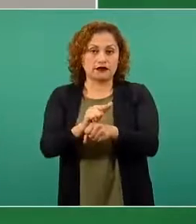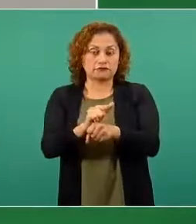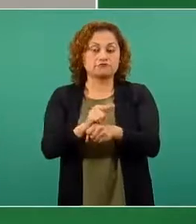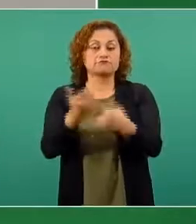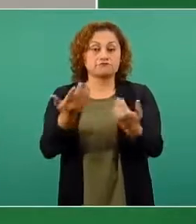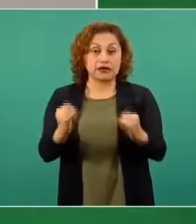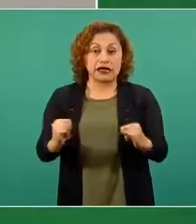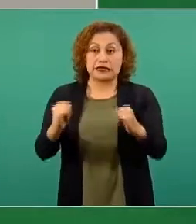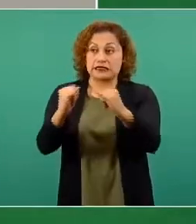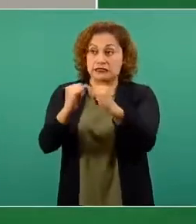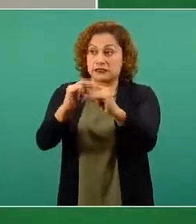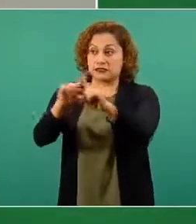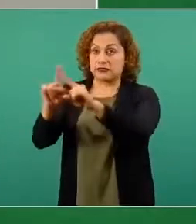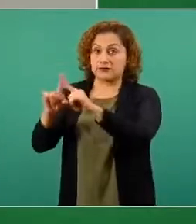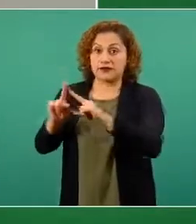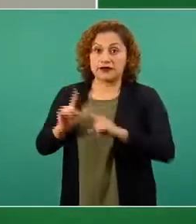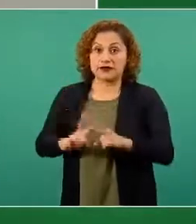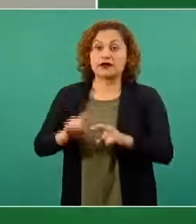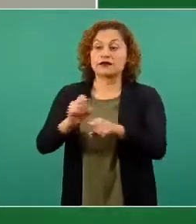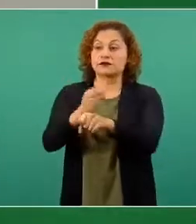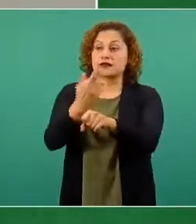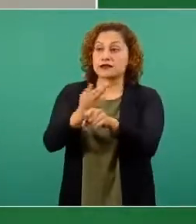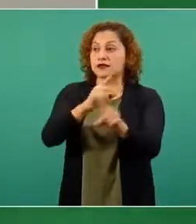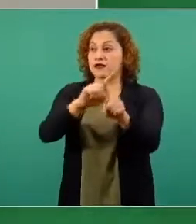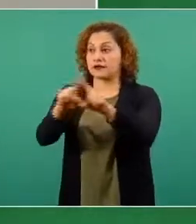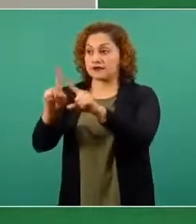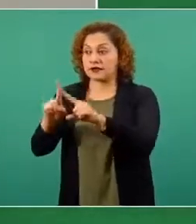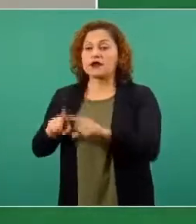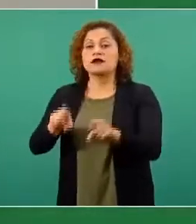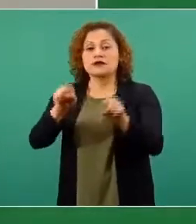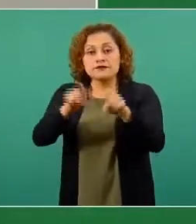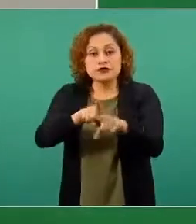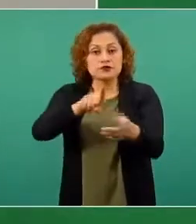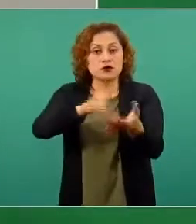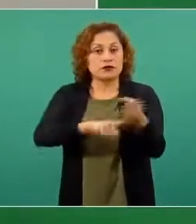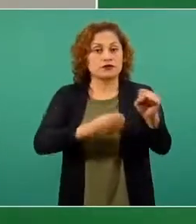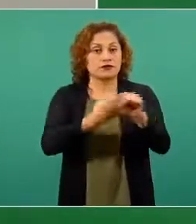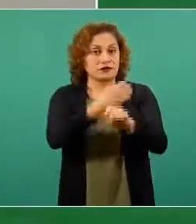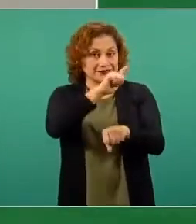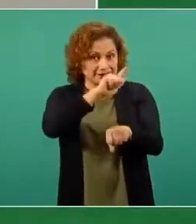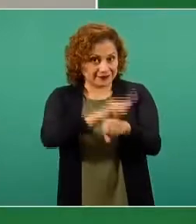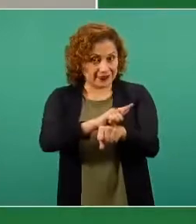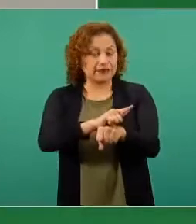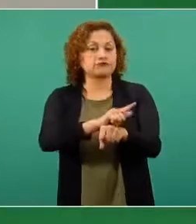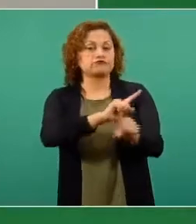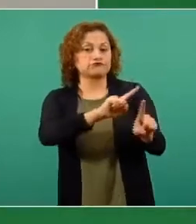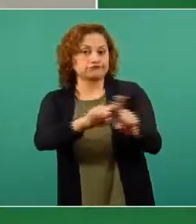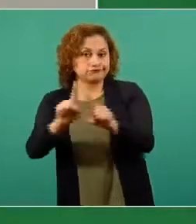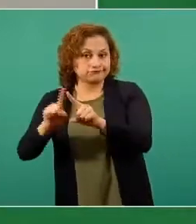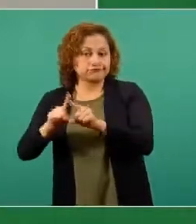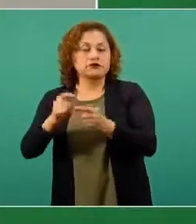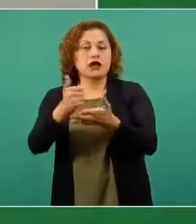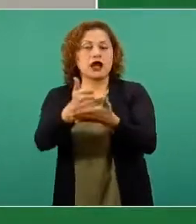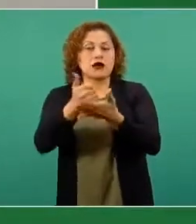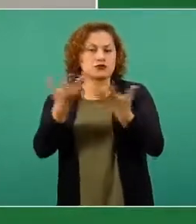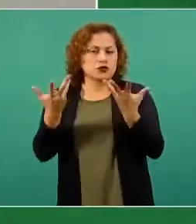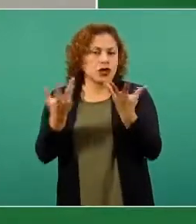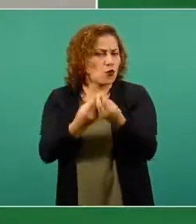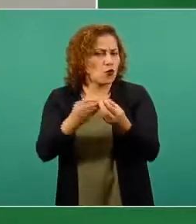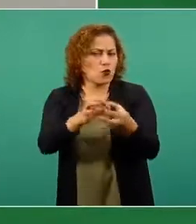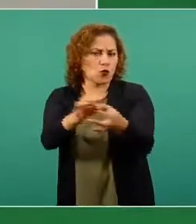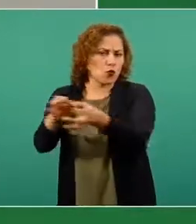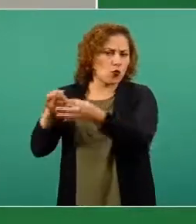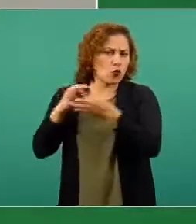dependencias y de diferentes organismos estatales hace posible que la vacuna llegue día con día a